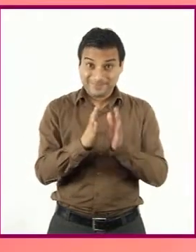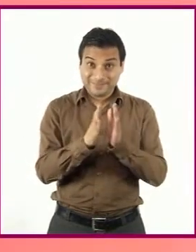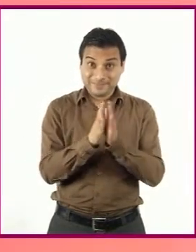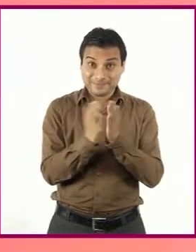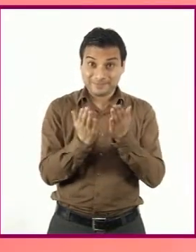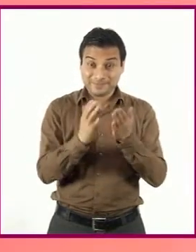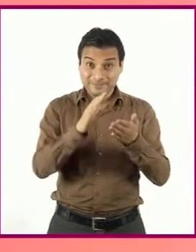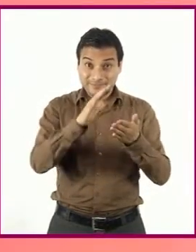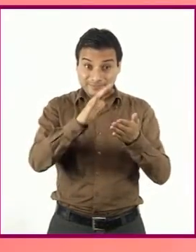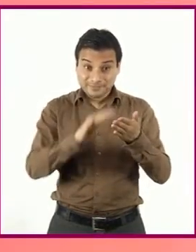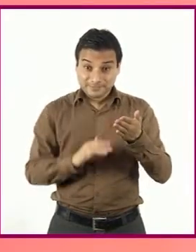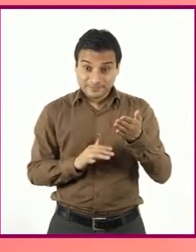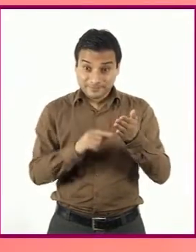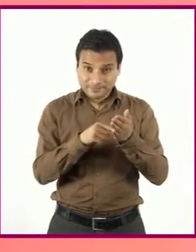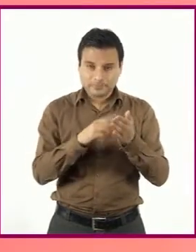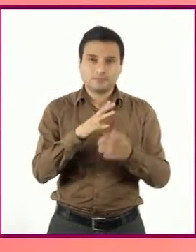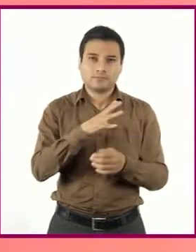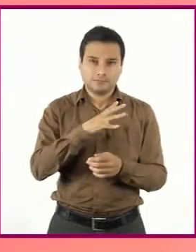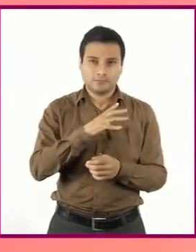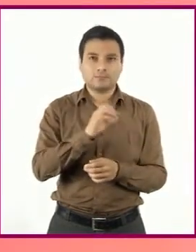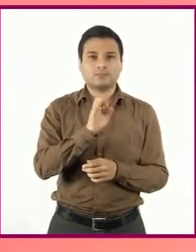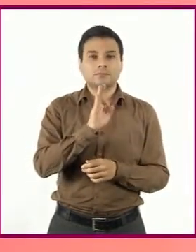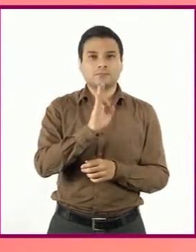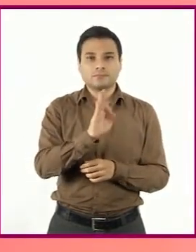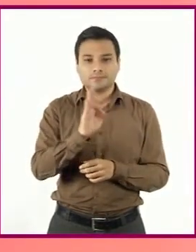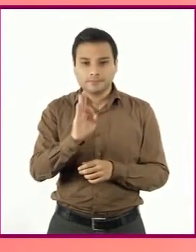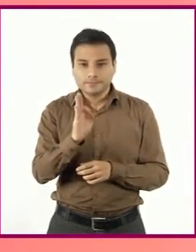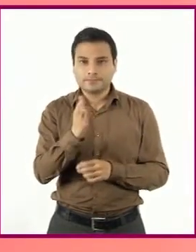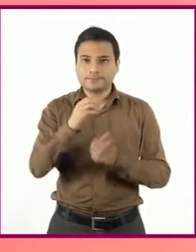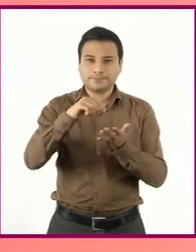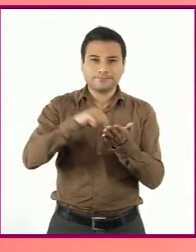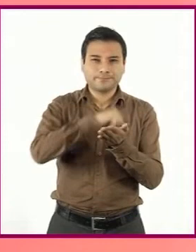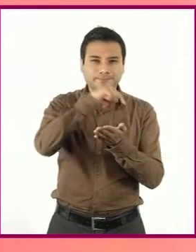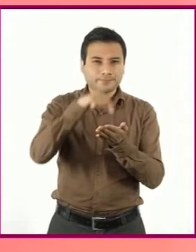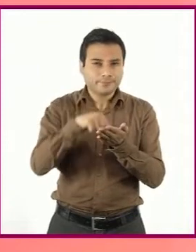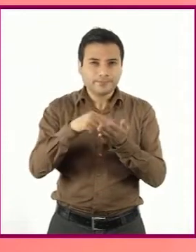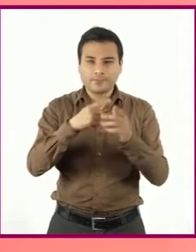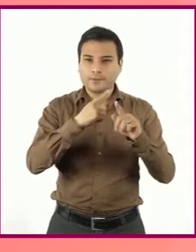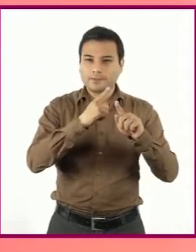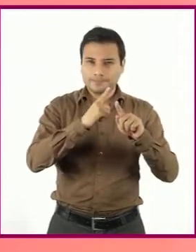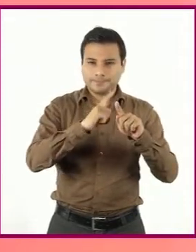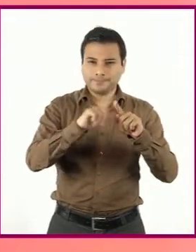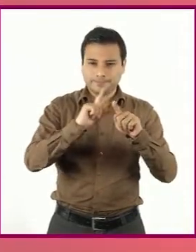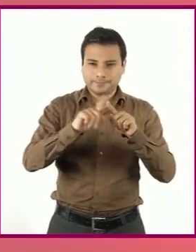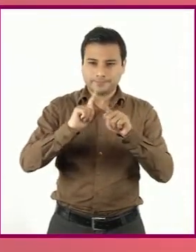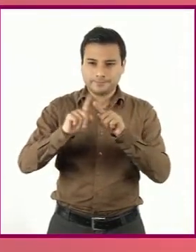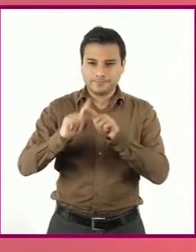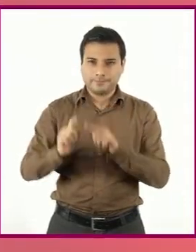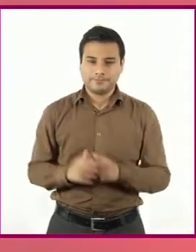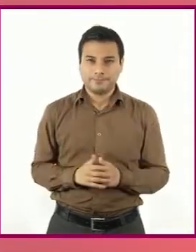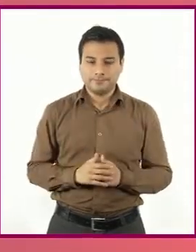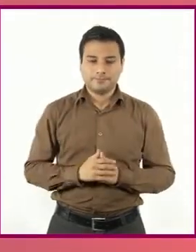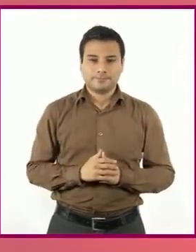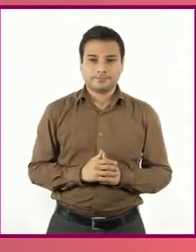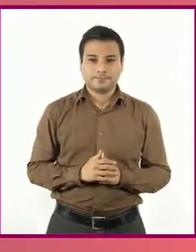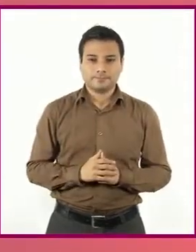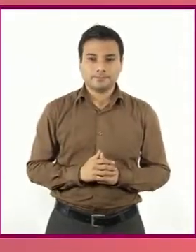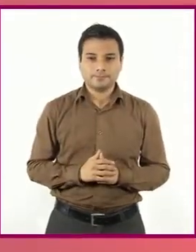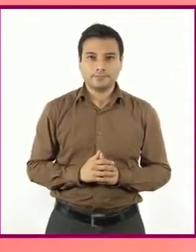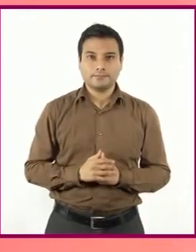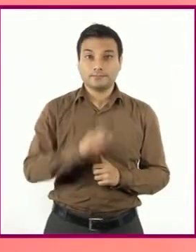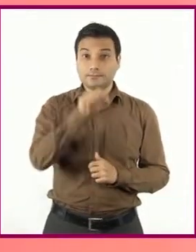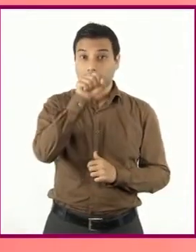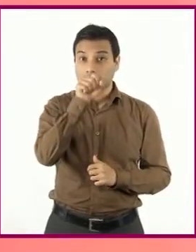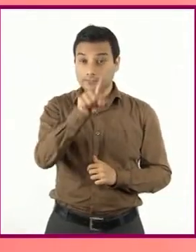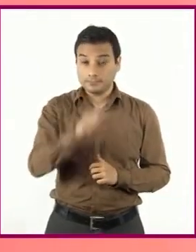además de mencionar fechas y lugares donde ocurrieron situaciones notables para el autor, también